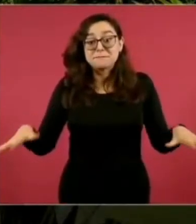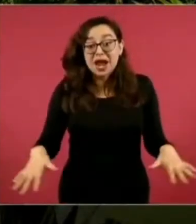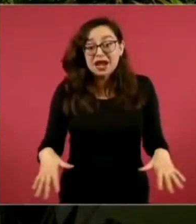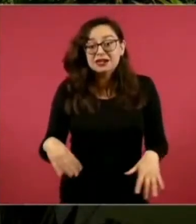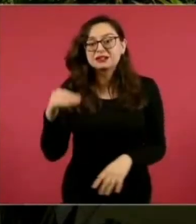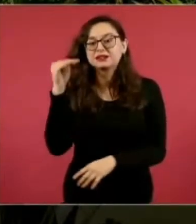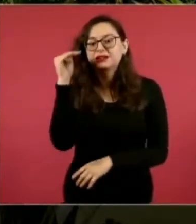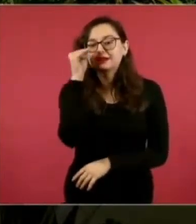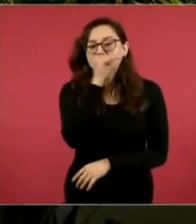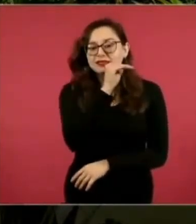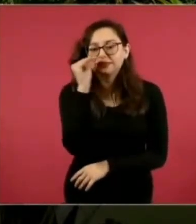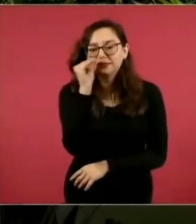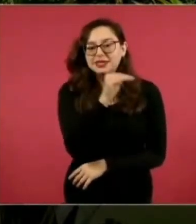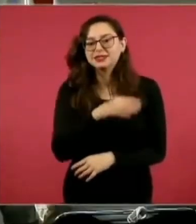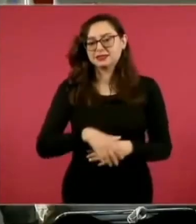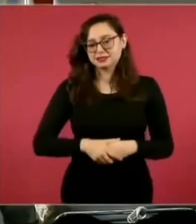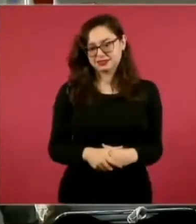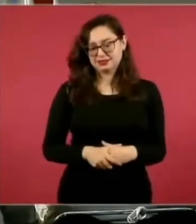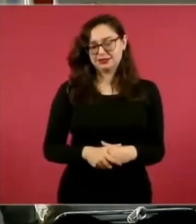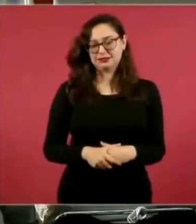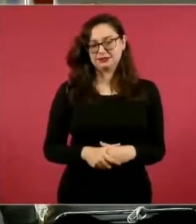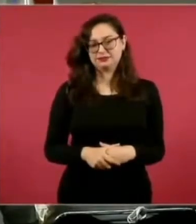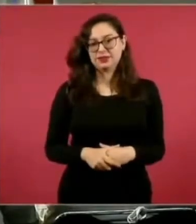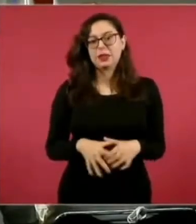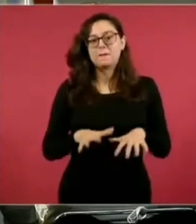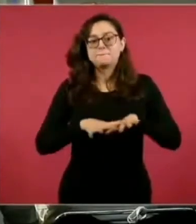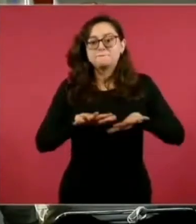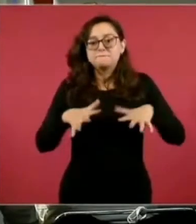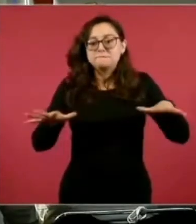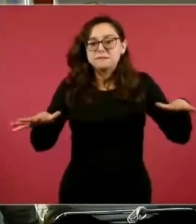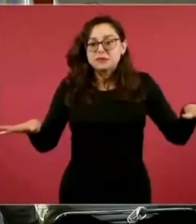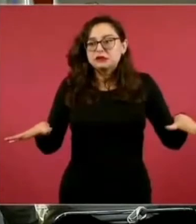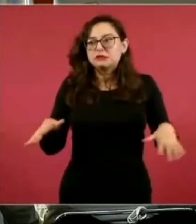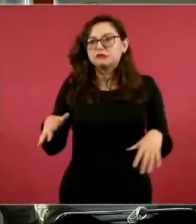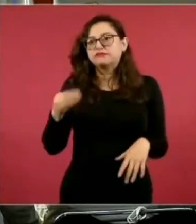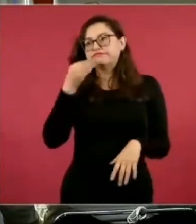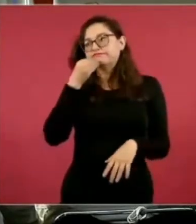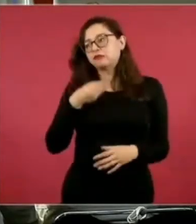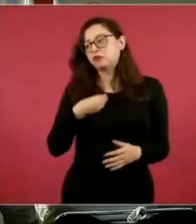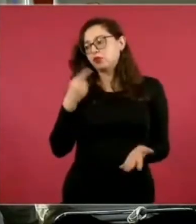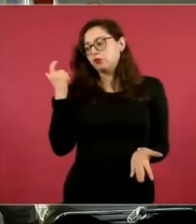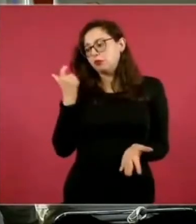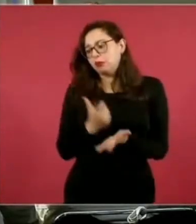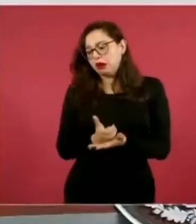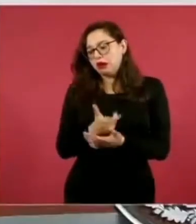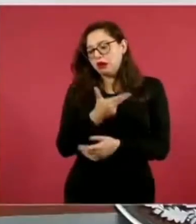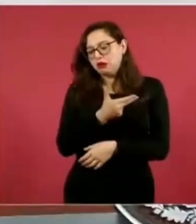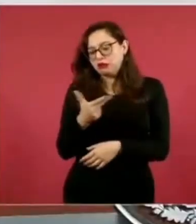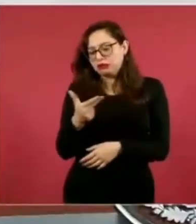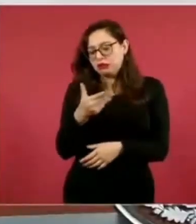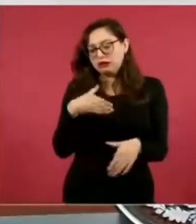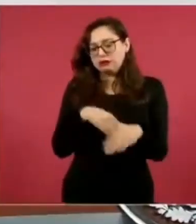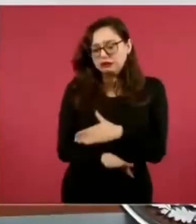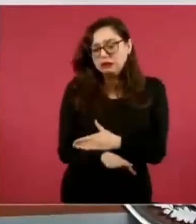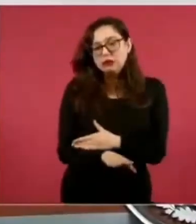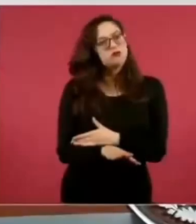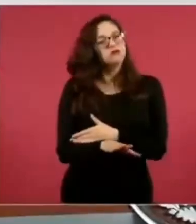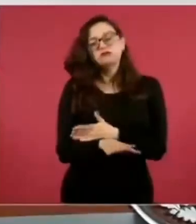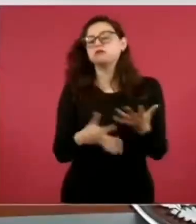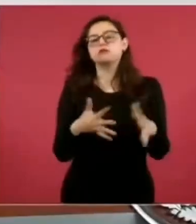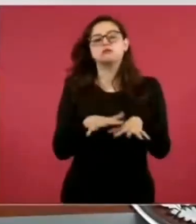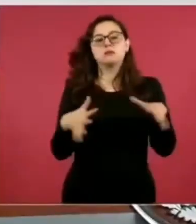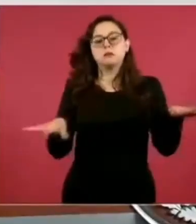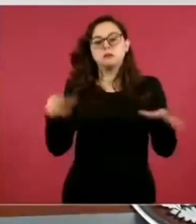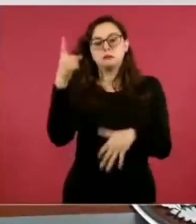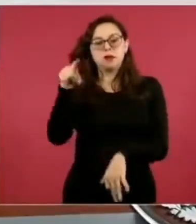gratuitas. Las playas no deben de ser exclusivas para quien puede pagar, deben de ser para todas